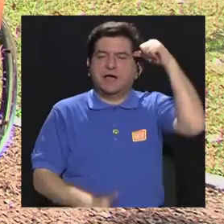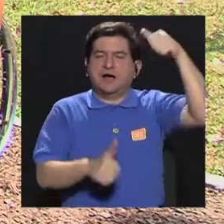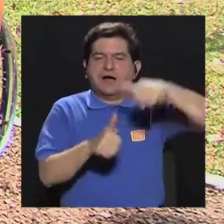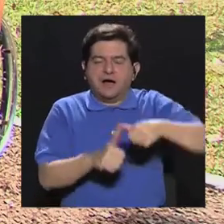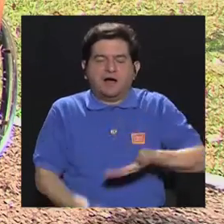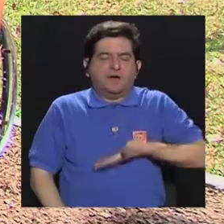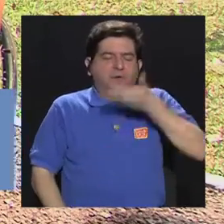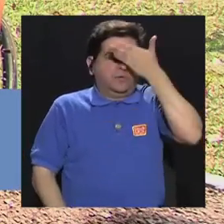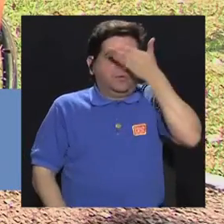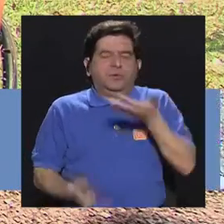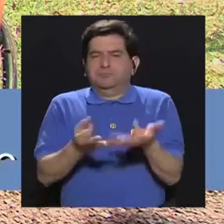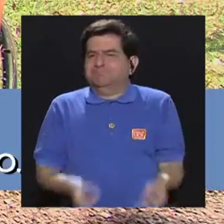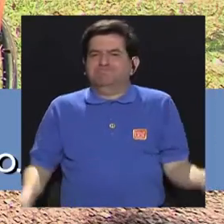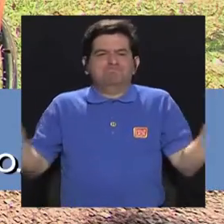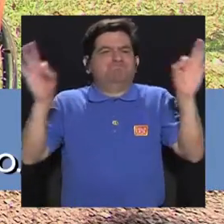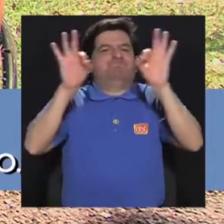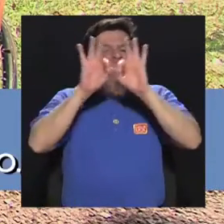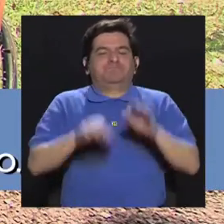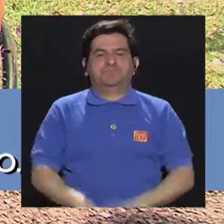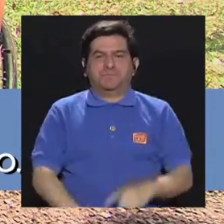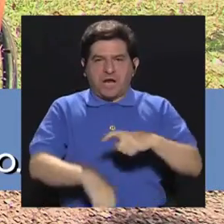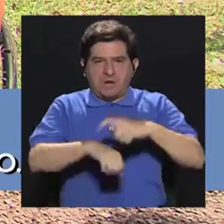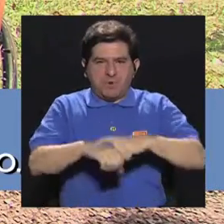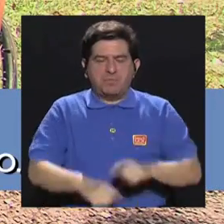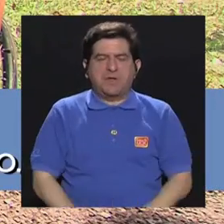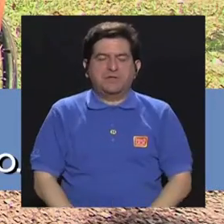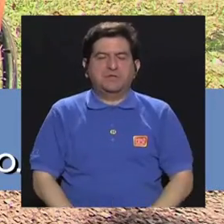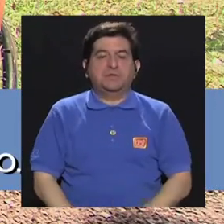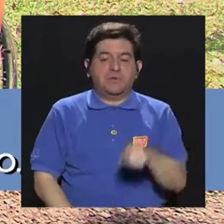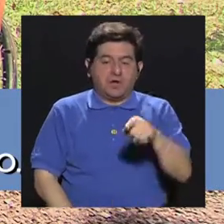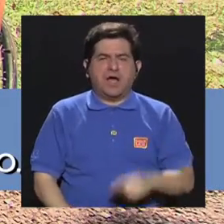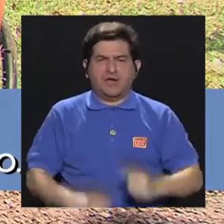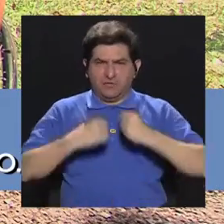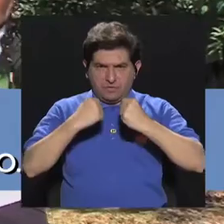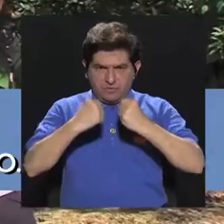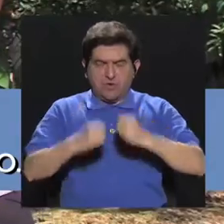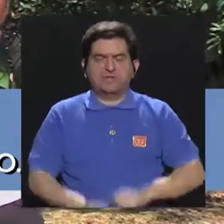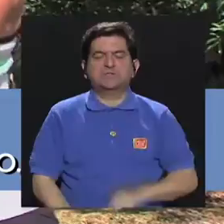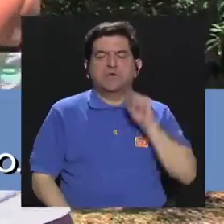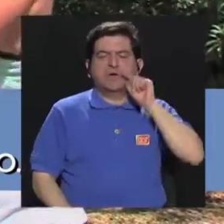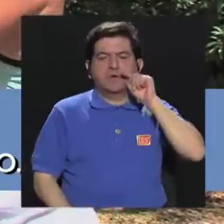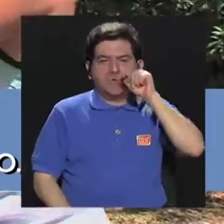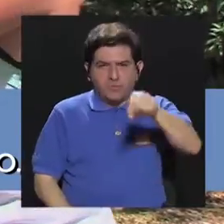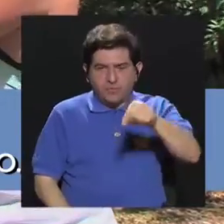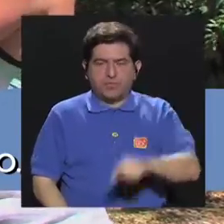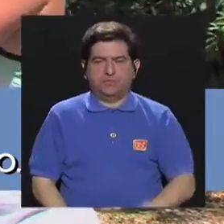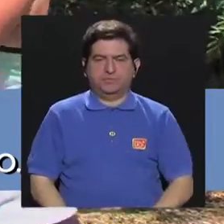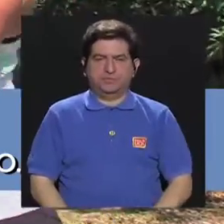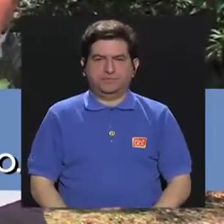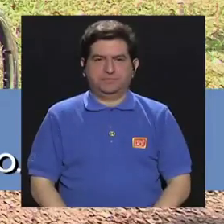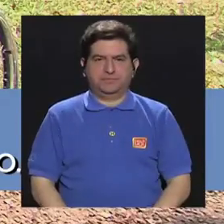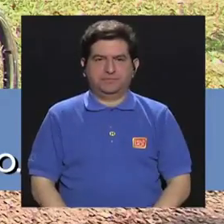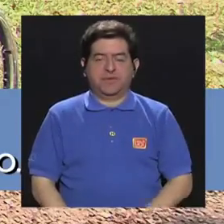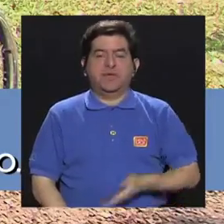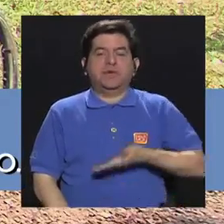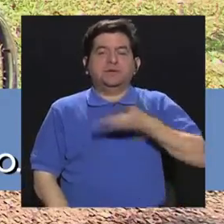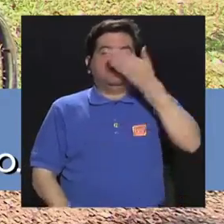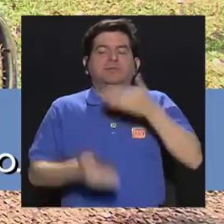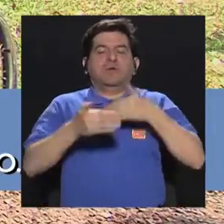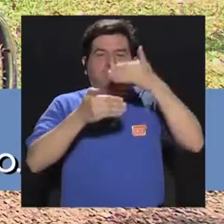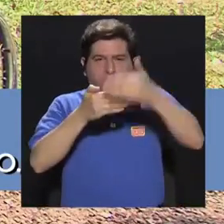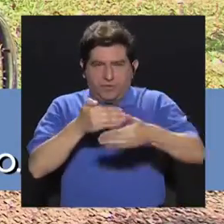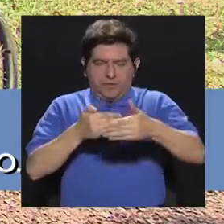respiración, es muy importante. Entonces cuando hacemos el esfuerzo vamos a botar el aire. Entonces aquí tomamos aire, botamos aire.